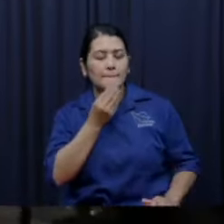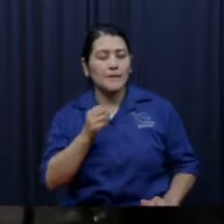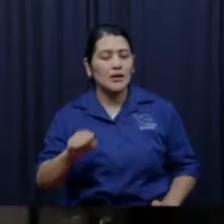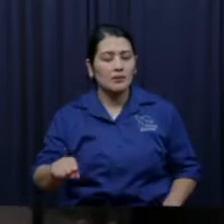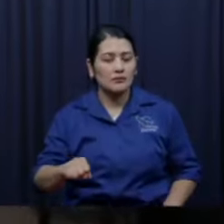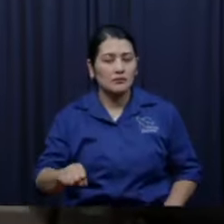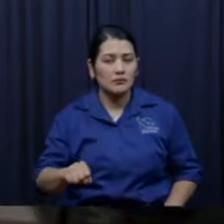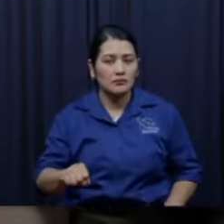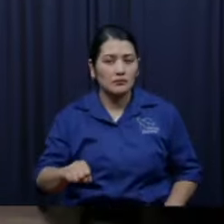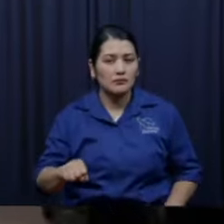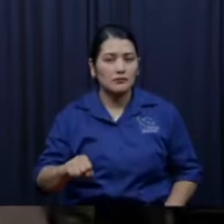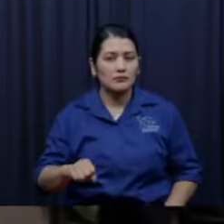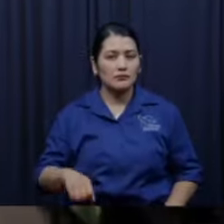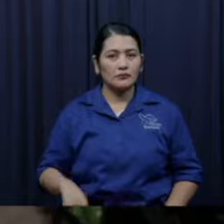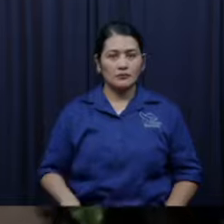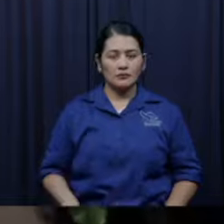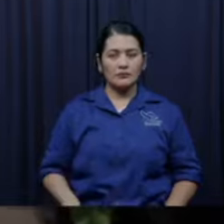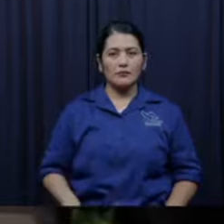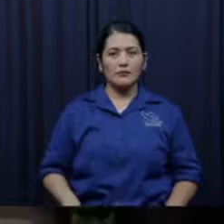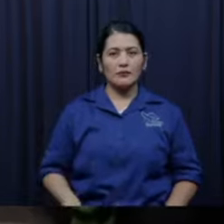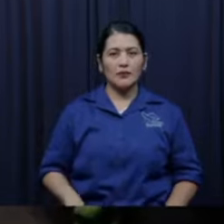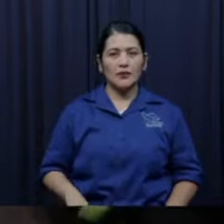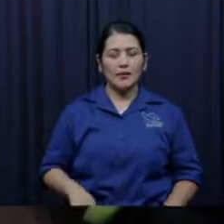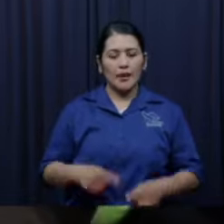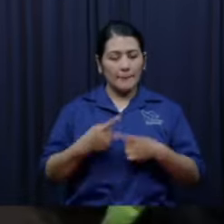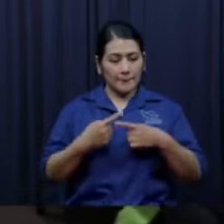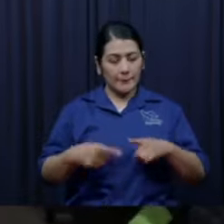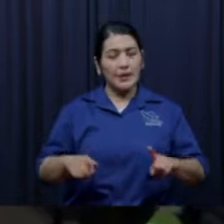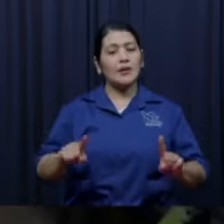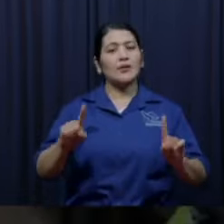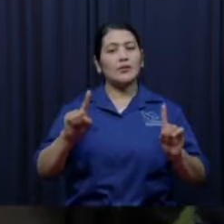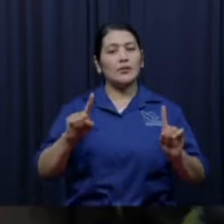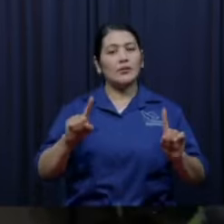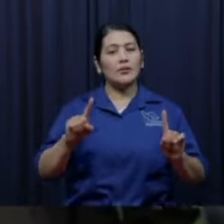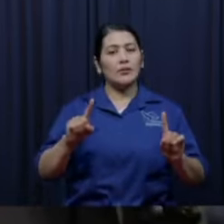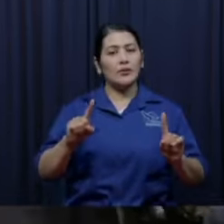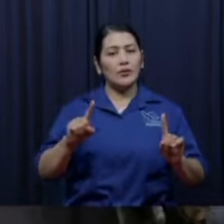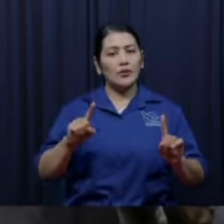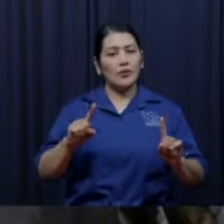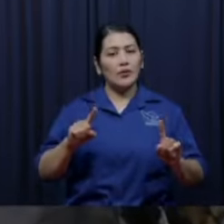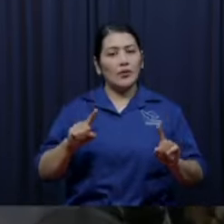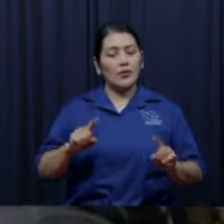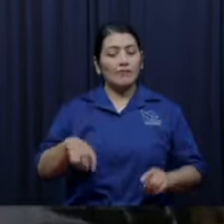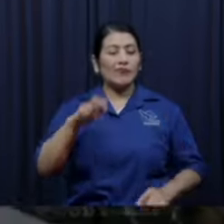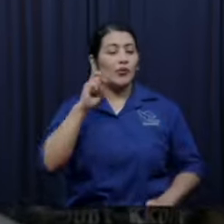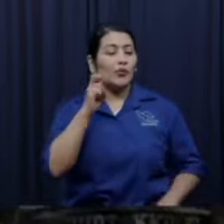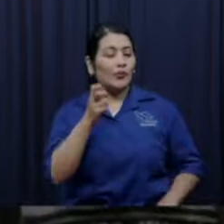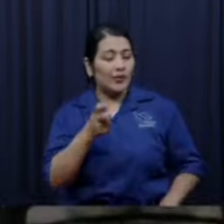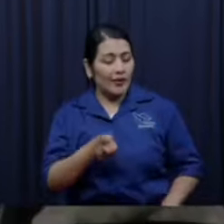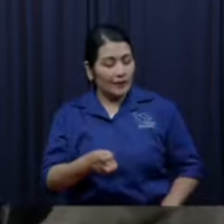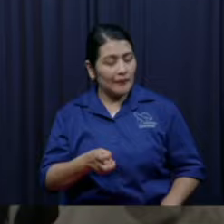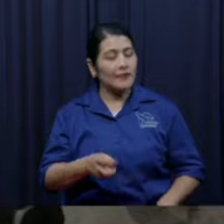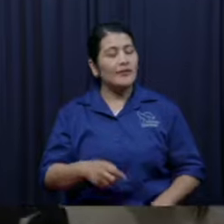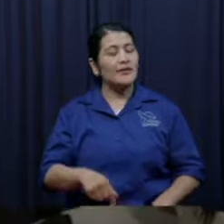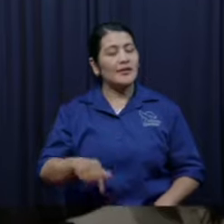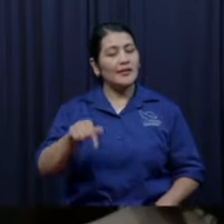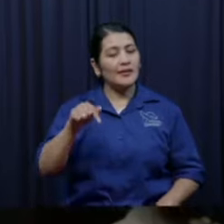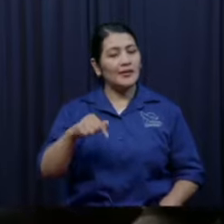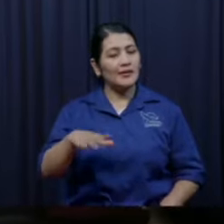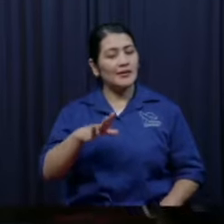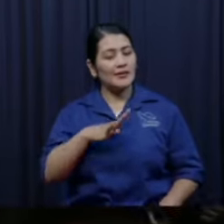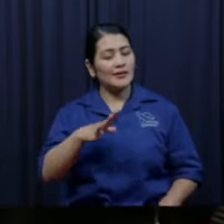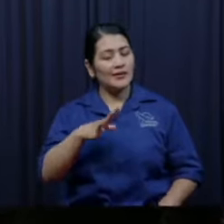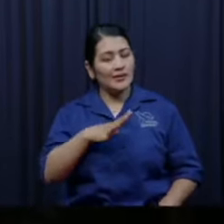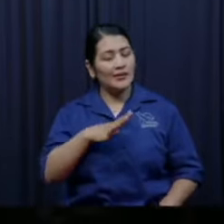Josué, ya eres viejo y aún te queda mucha tierra por conquistar. Imagínense, ella había peleado toda su vida y